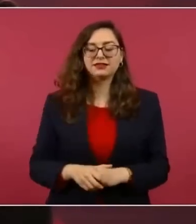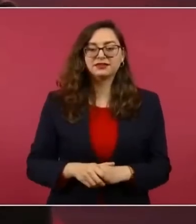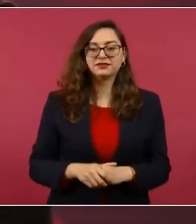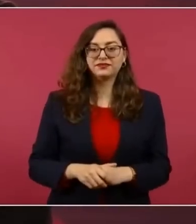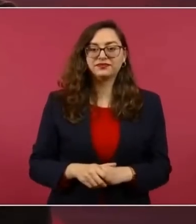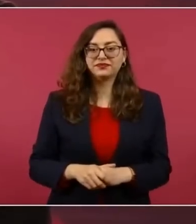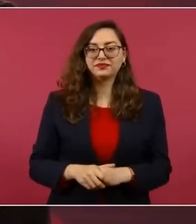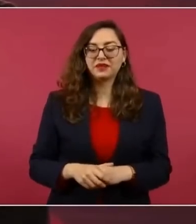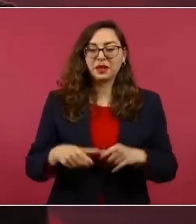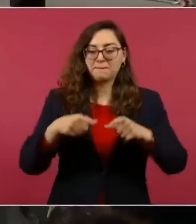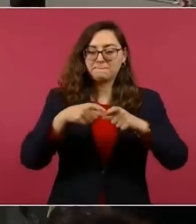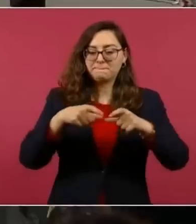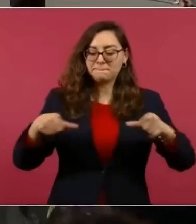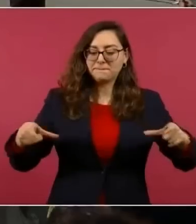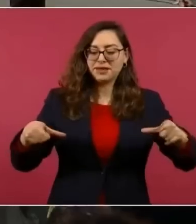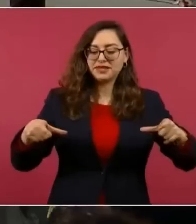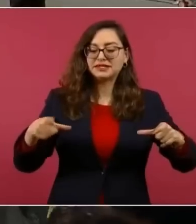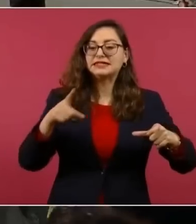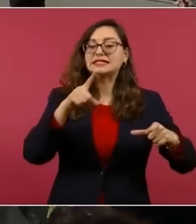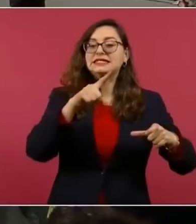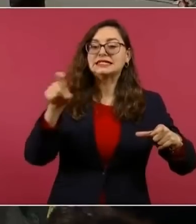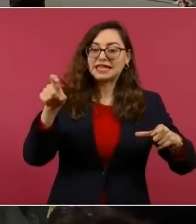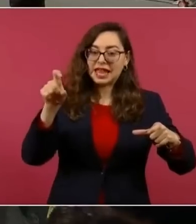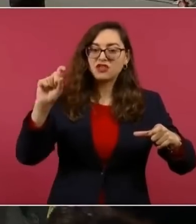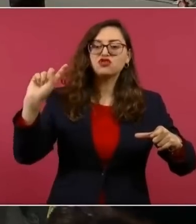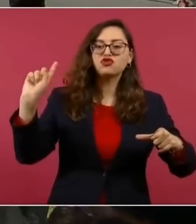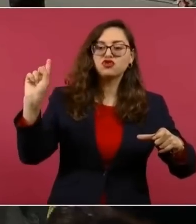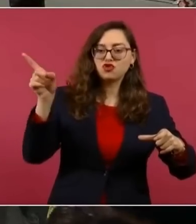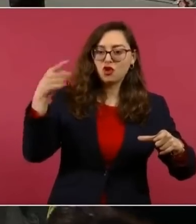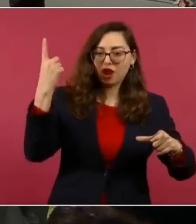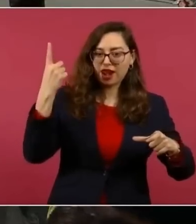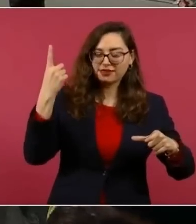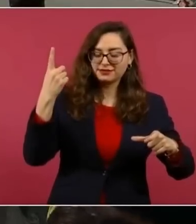billetes de 100 dólares.